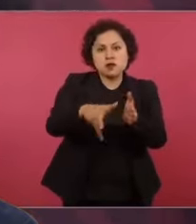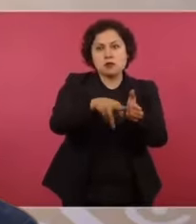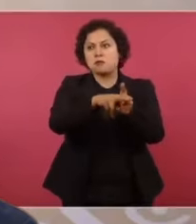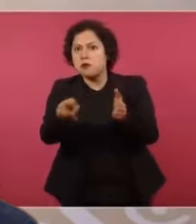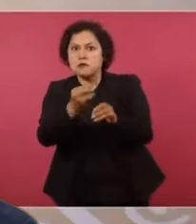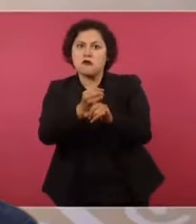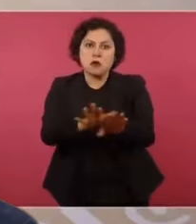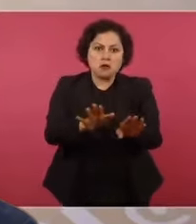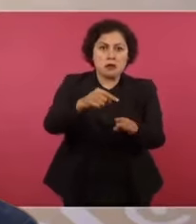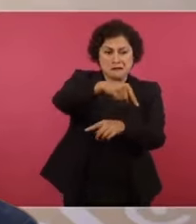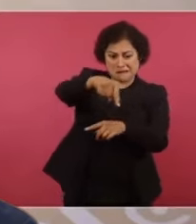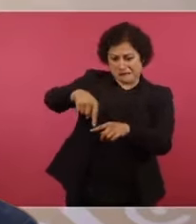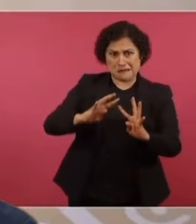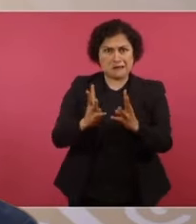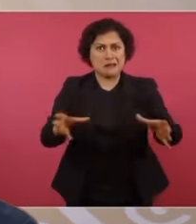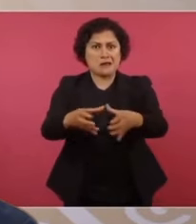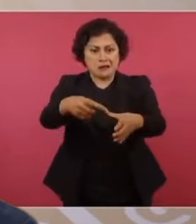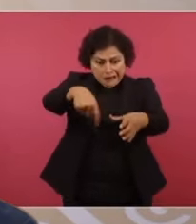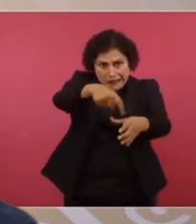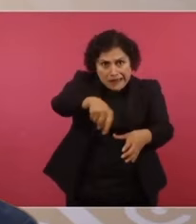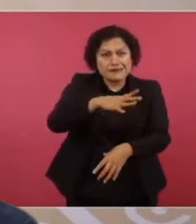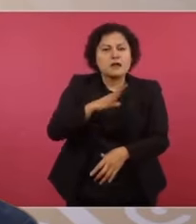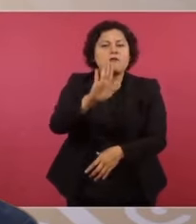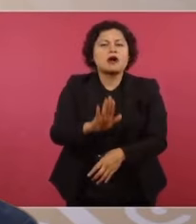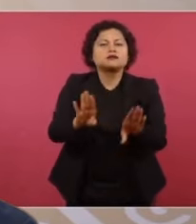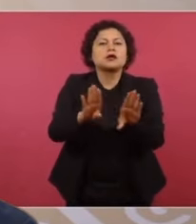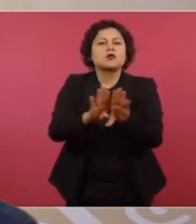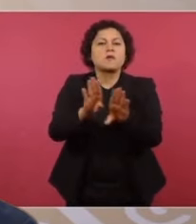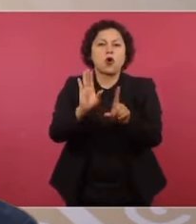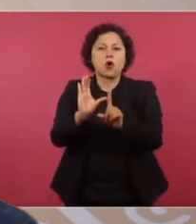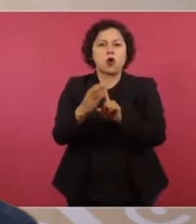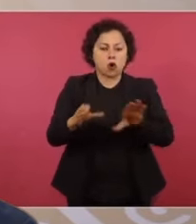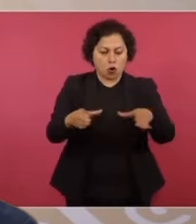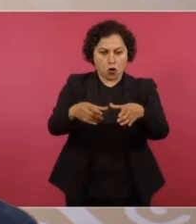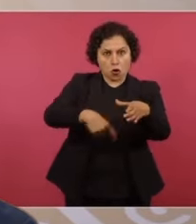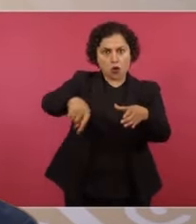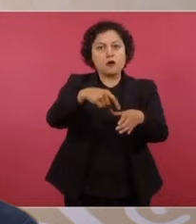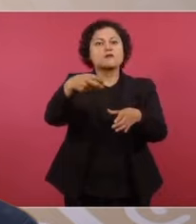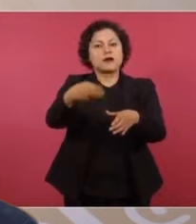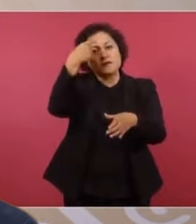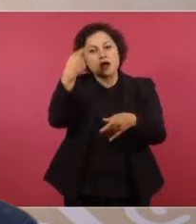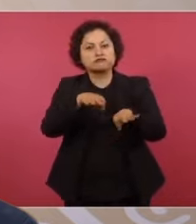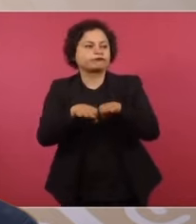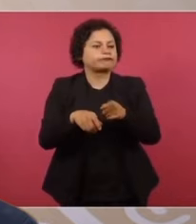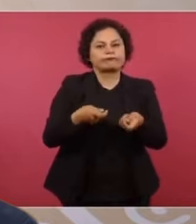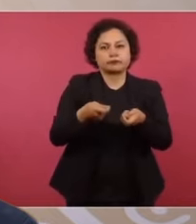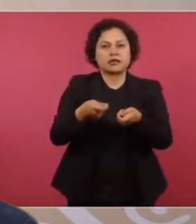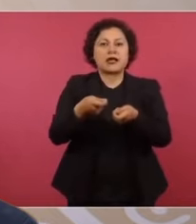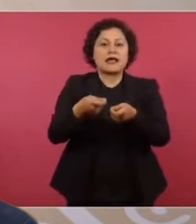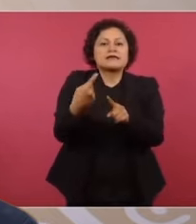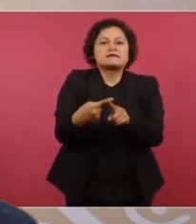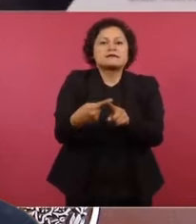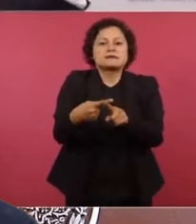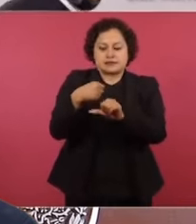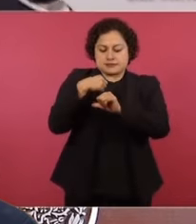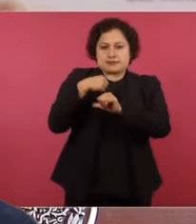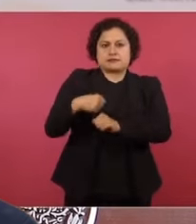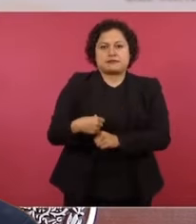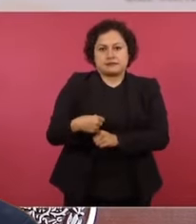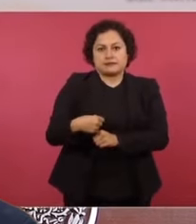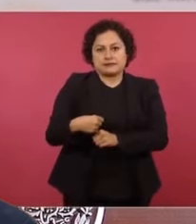Y todos ellos tienen, hay como un comité ejecutivo y el gerente que los